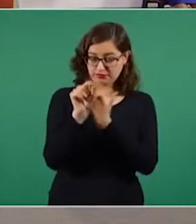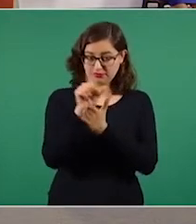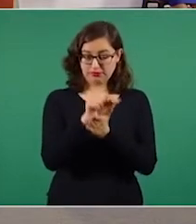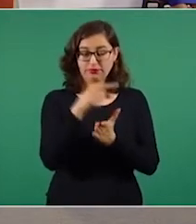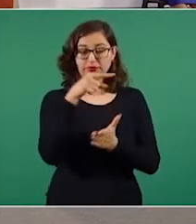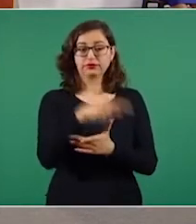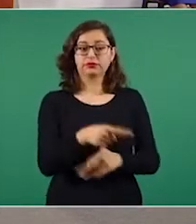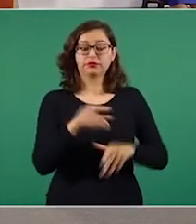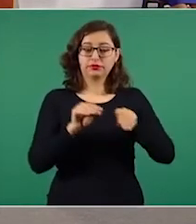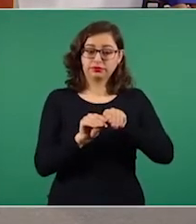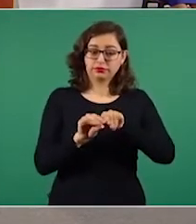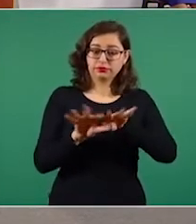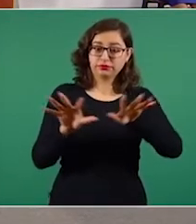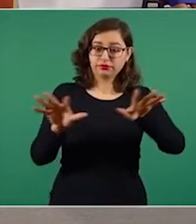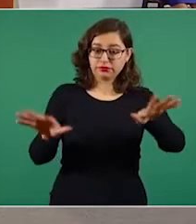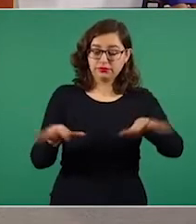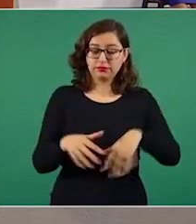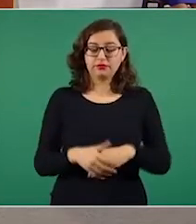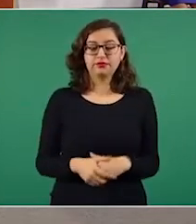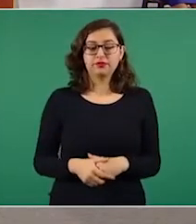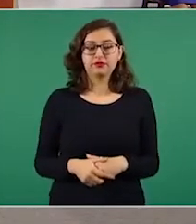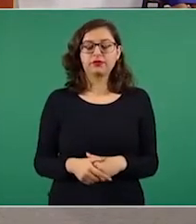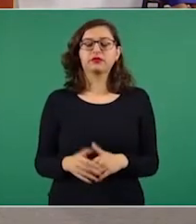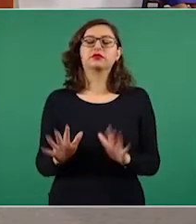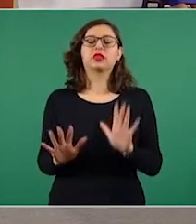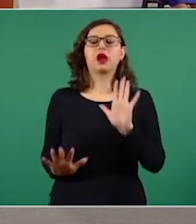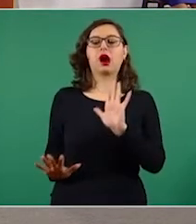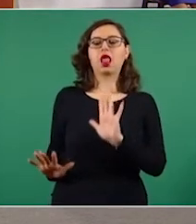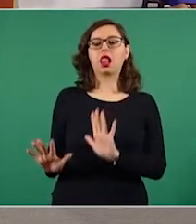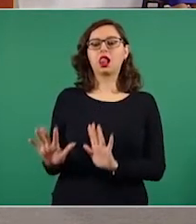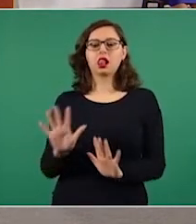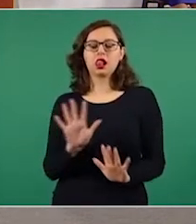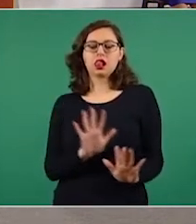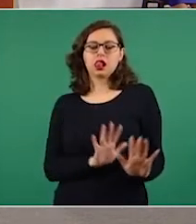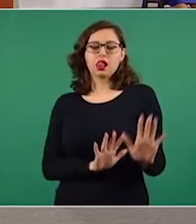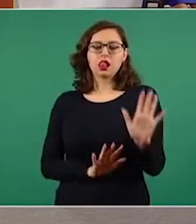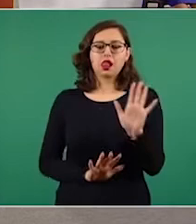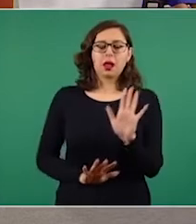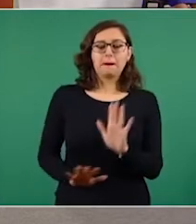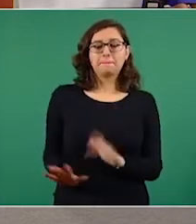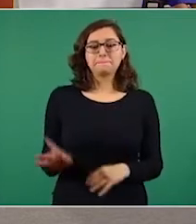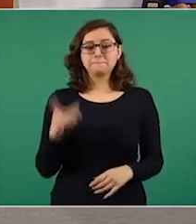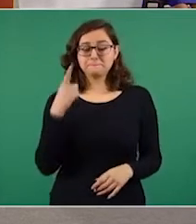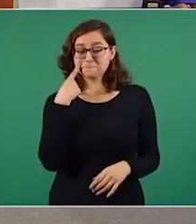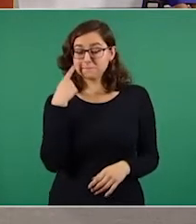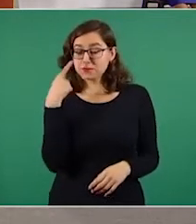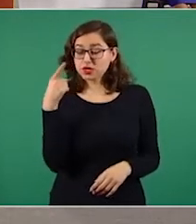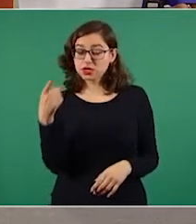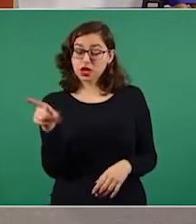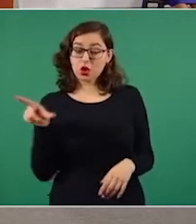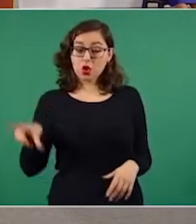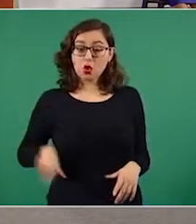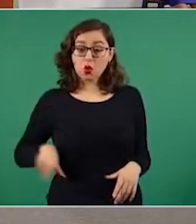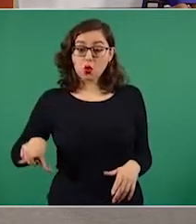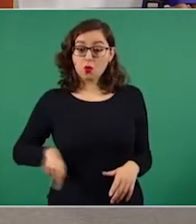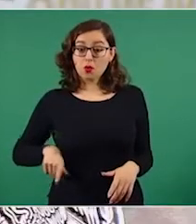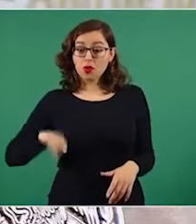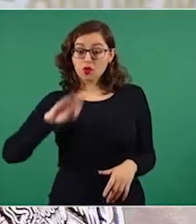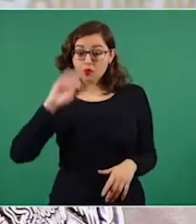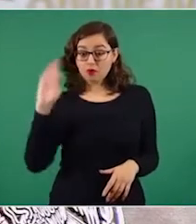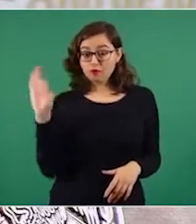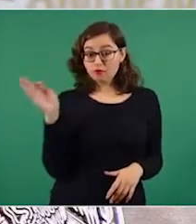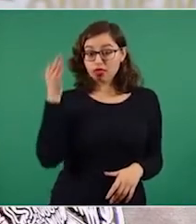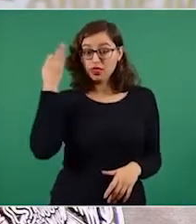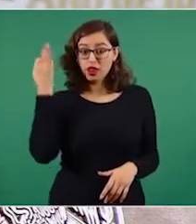en donde claramente se insinúa de manera tendenciosa la participación de personal del gobierno federal con